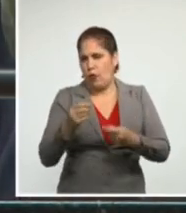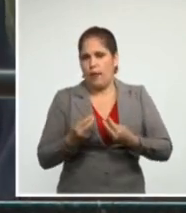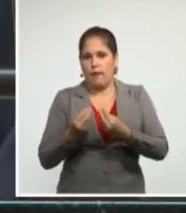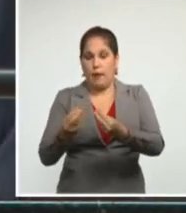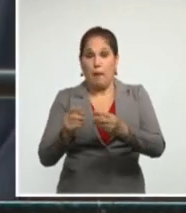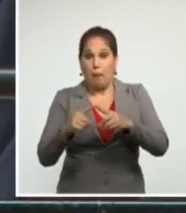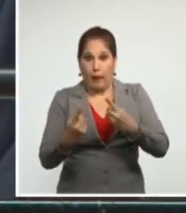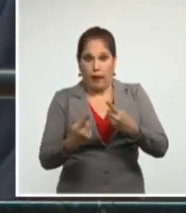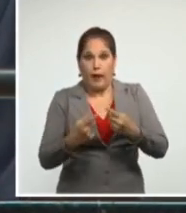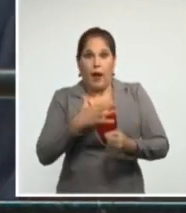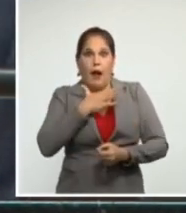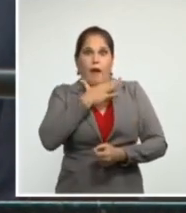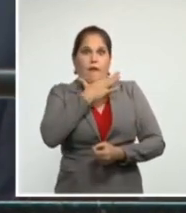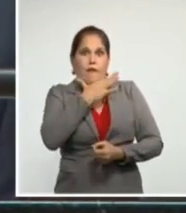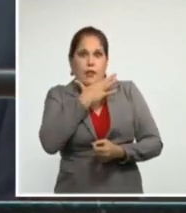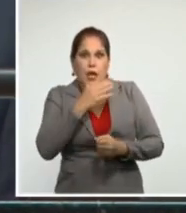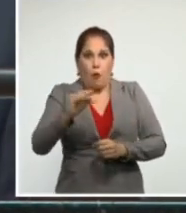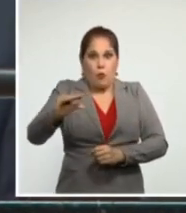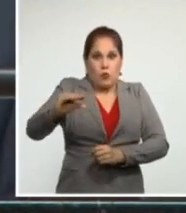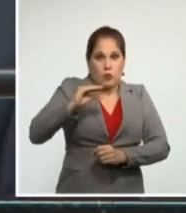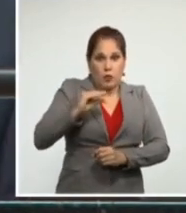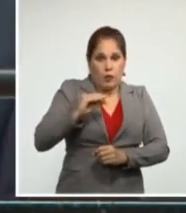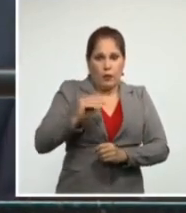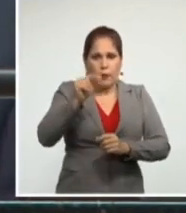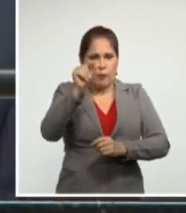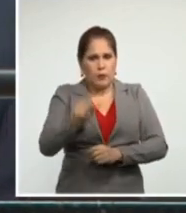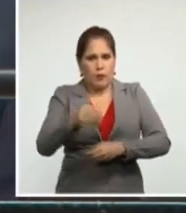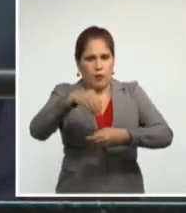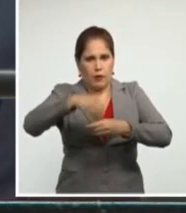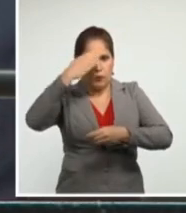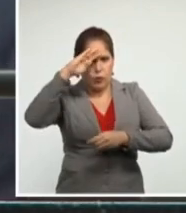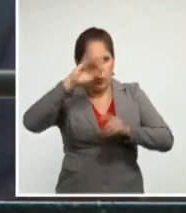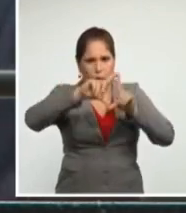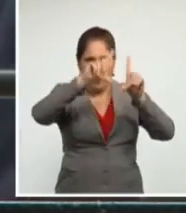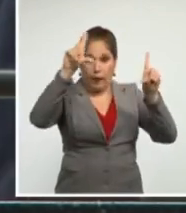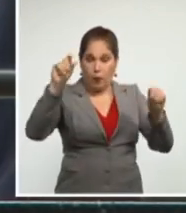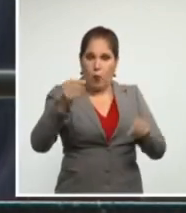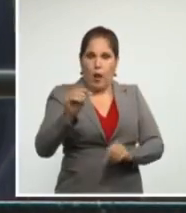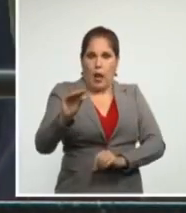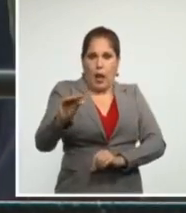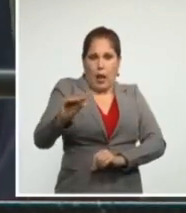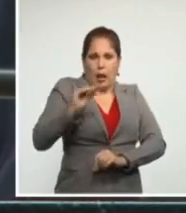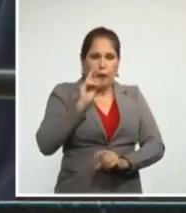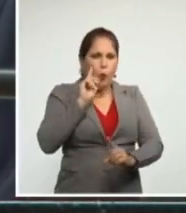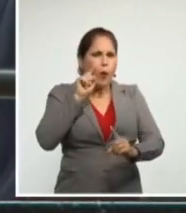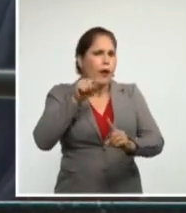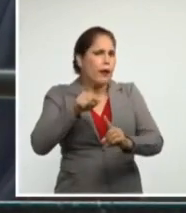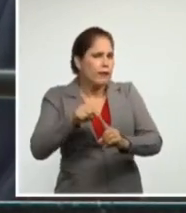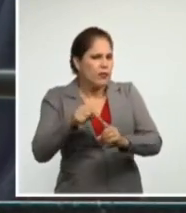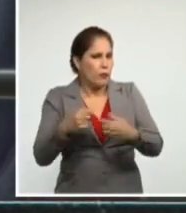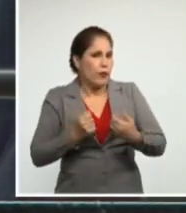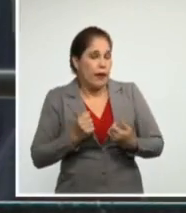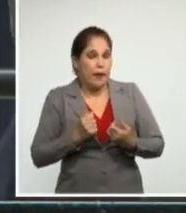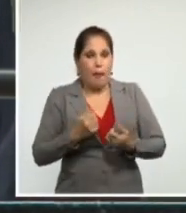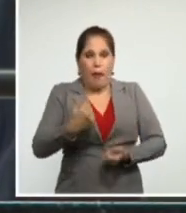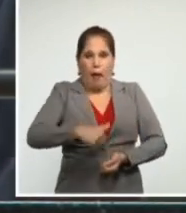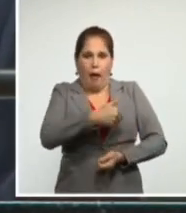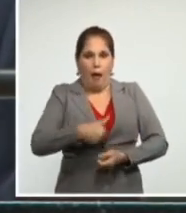los salarios nominales y reales con el objetivo de provocar hambre,